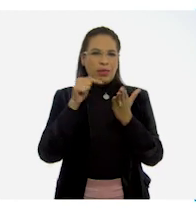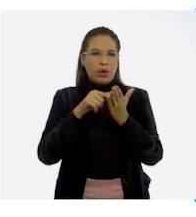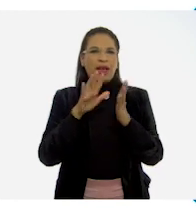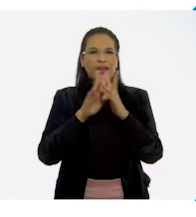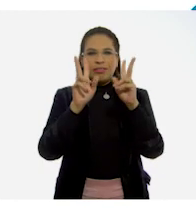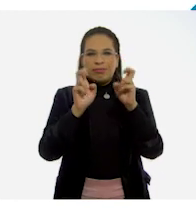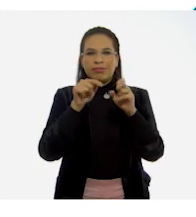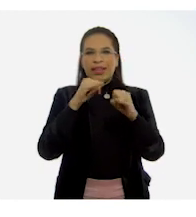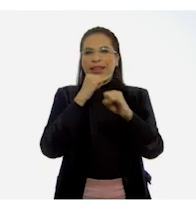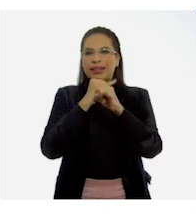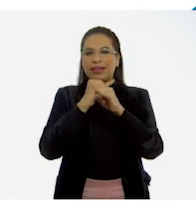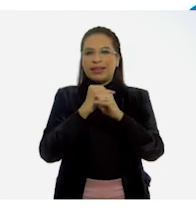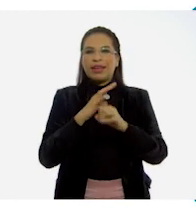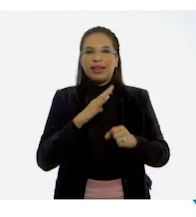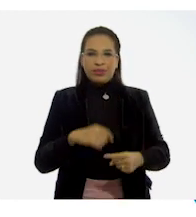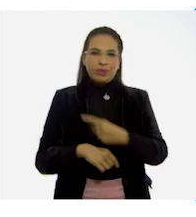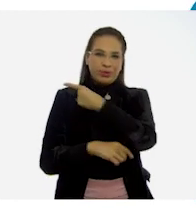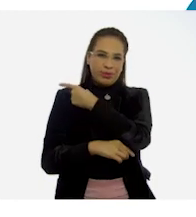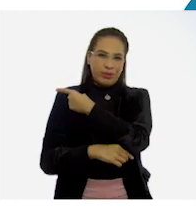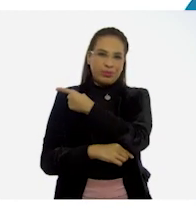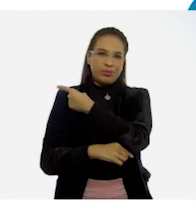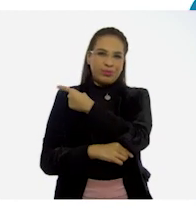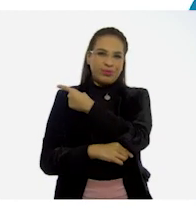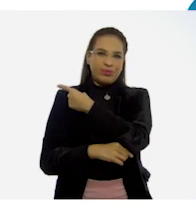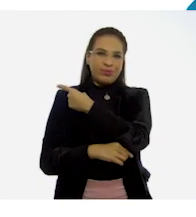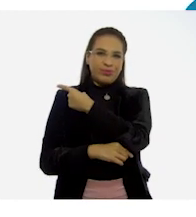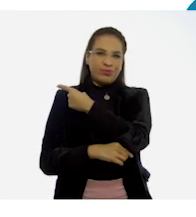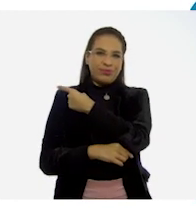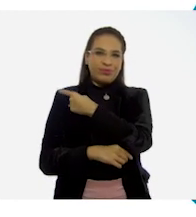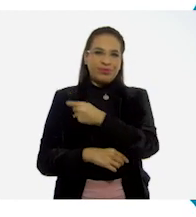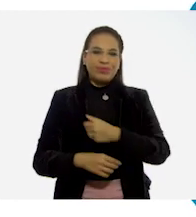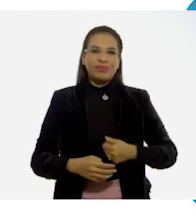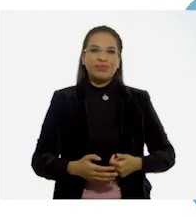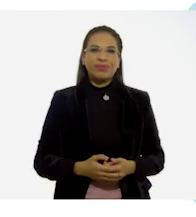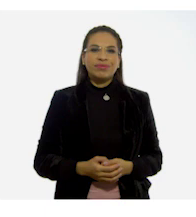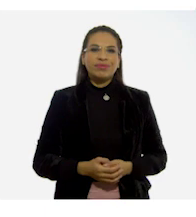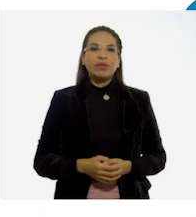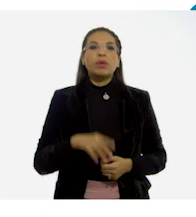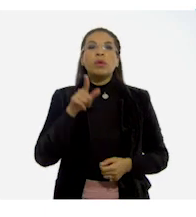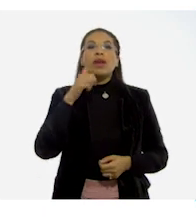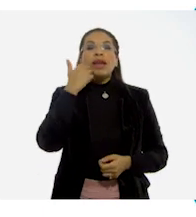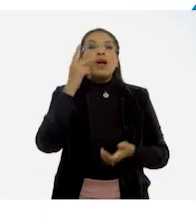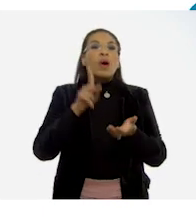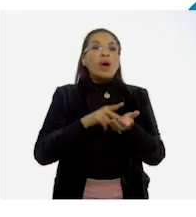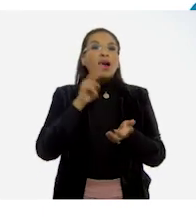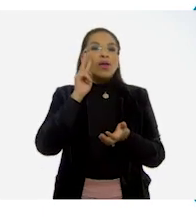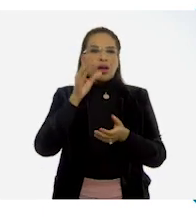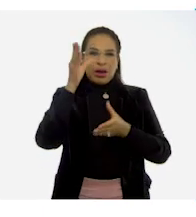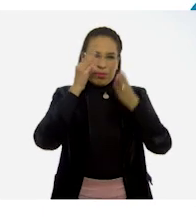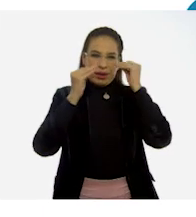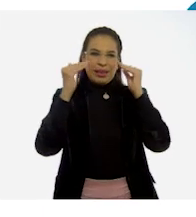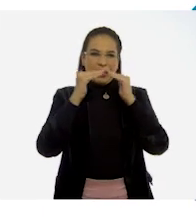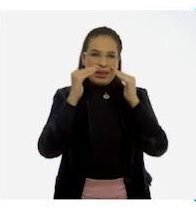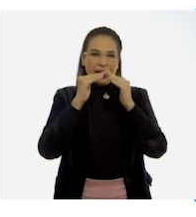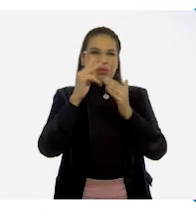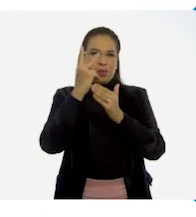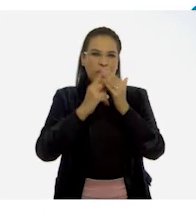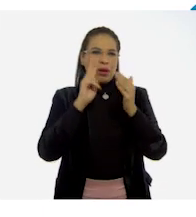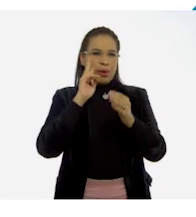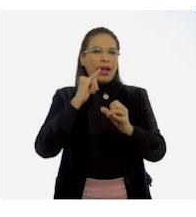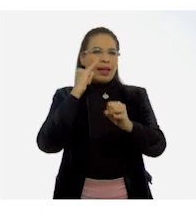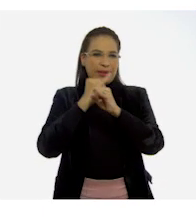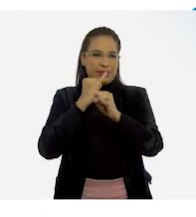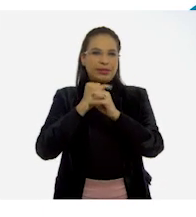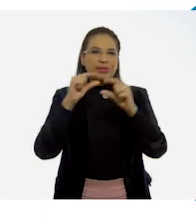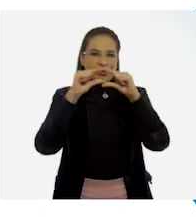en la página conalitech.cep.gov.mx. Si quieres volver a ver los programas de Aprende en Casa, los